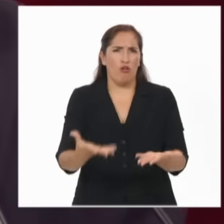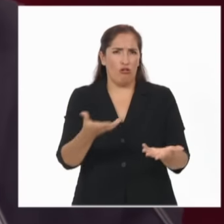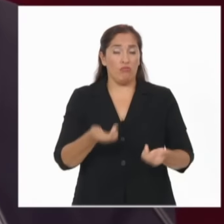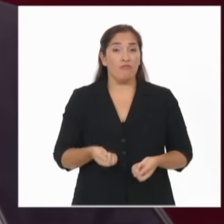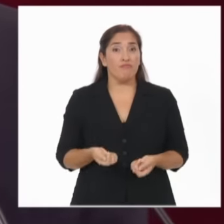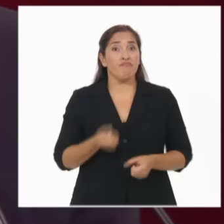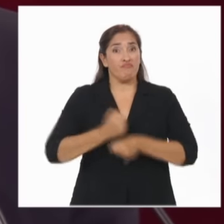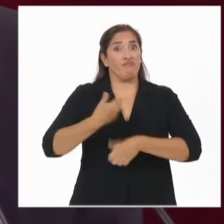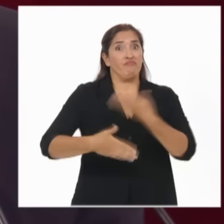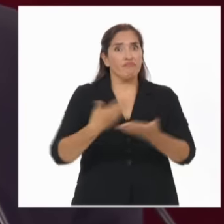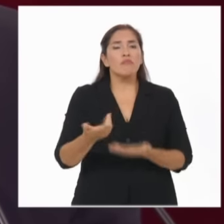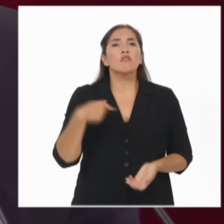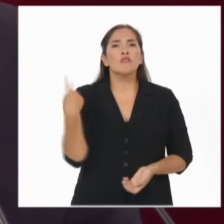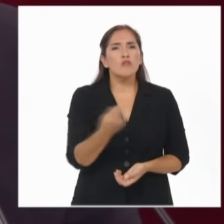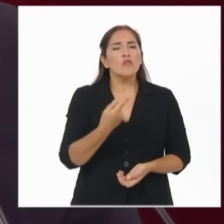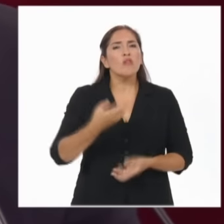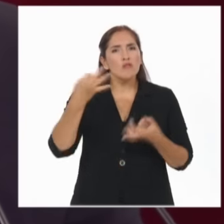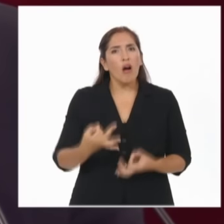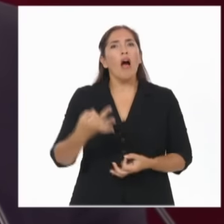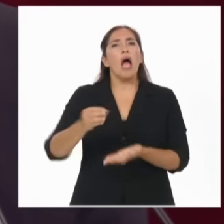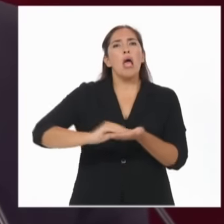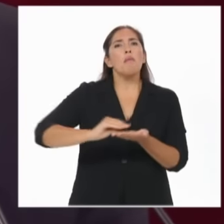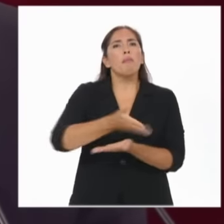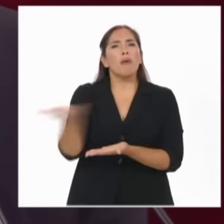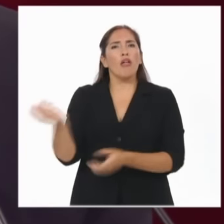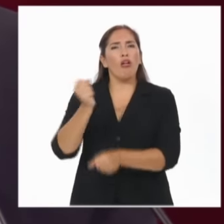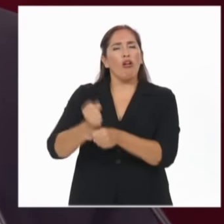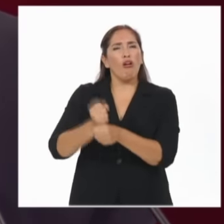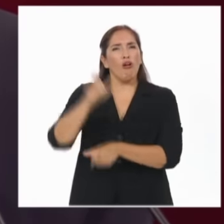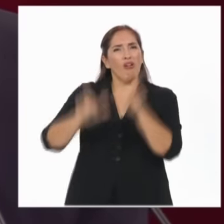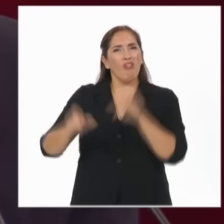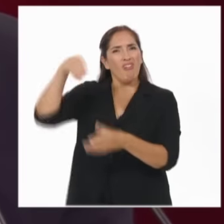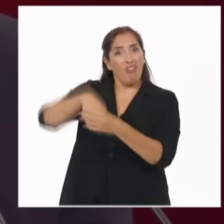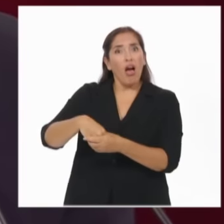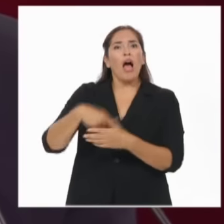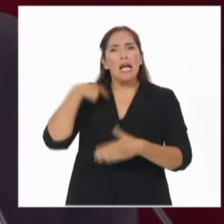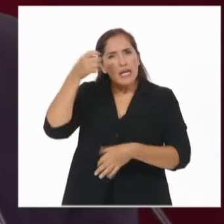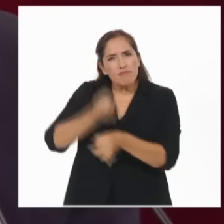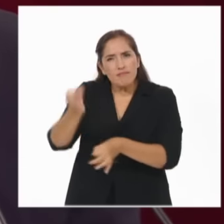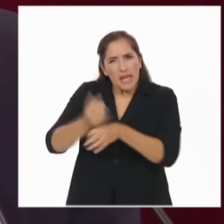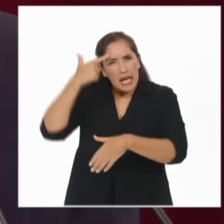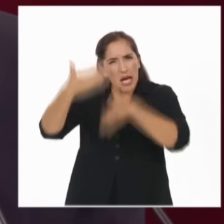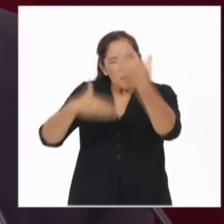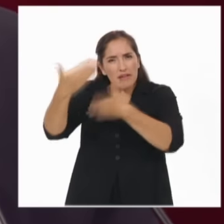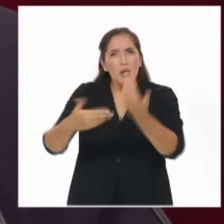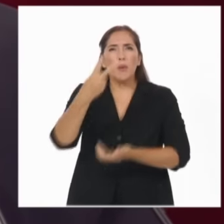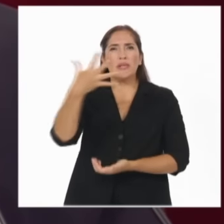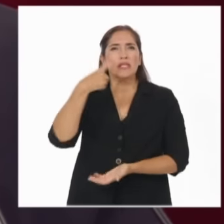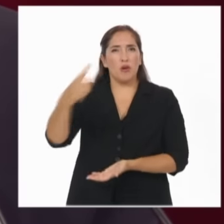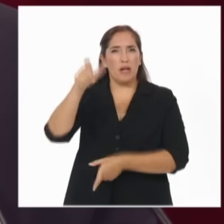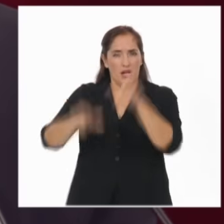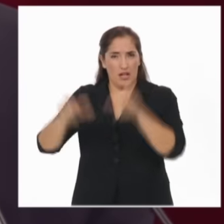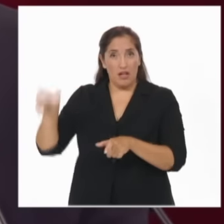jerarquizando el empleo público. En 2016 capacitamos 25.000 empleados. Este año esperamos